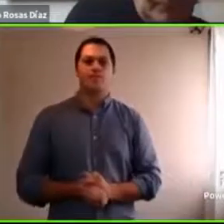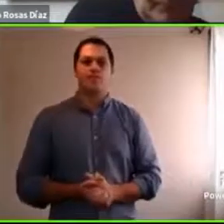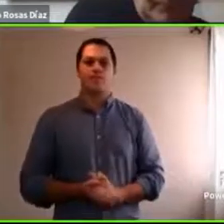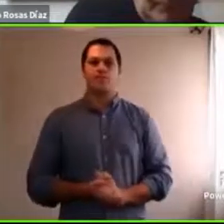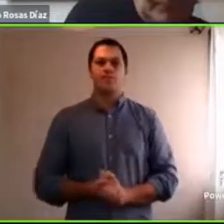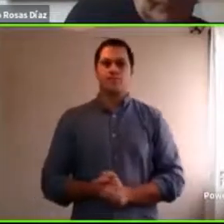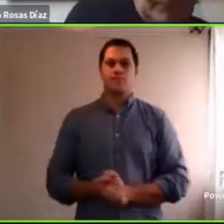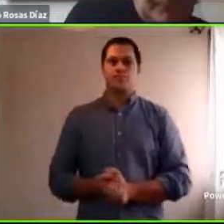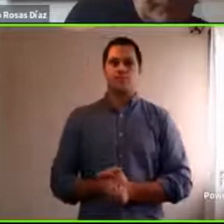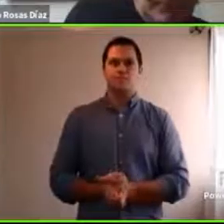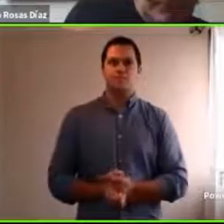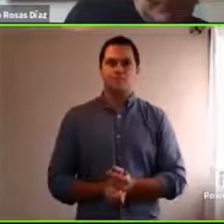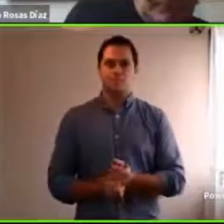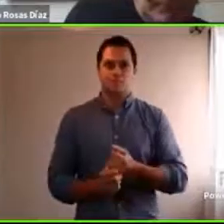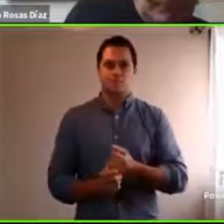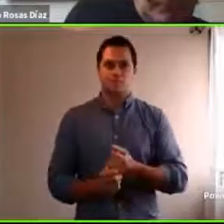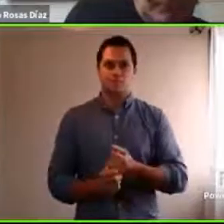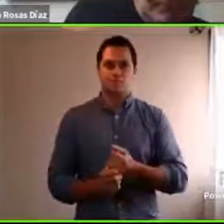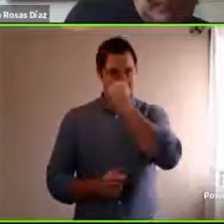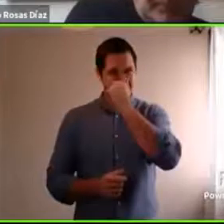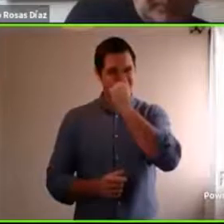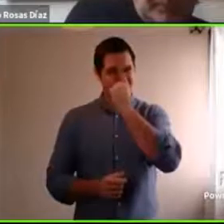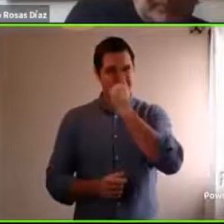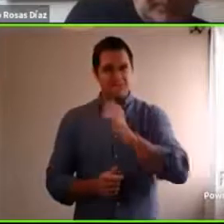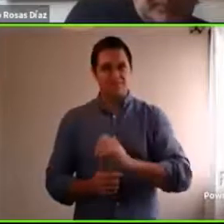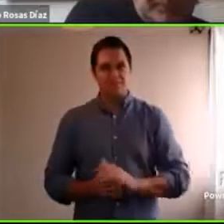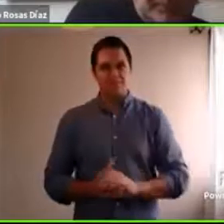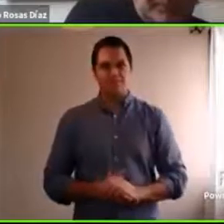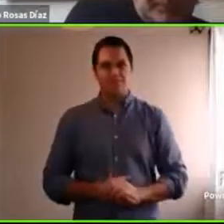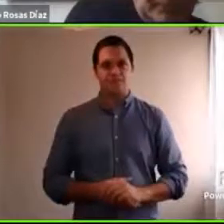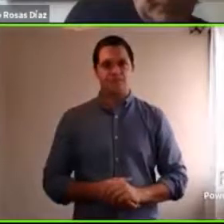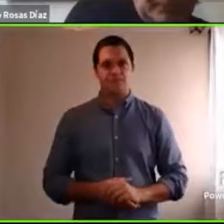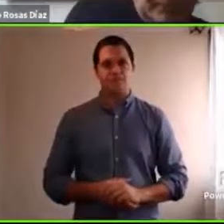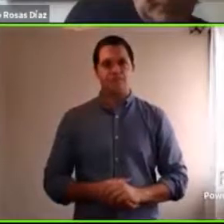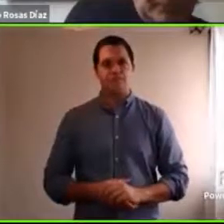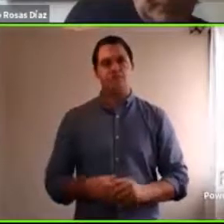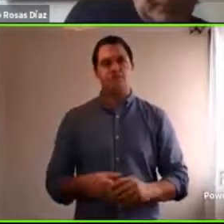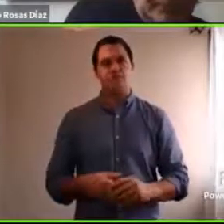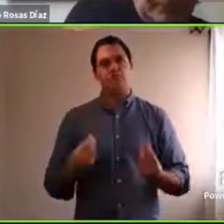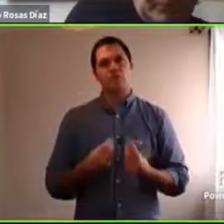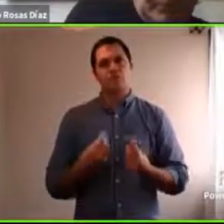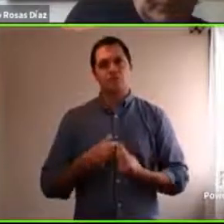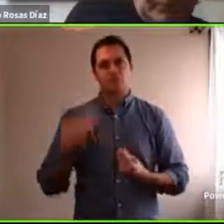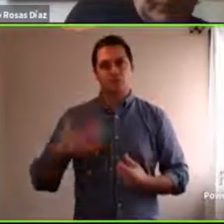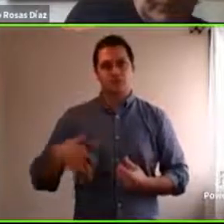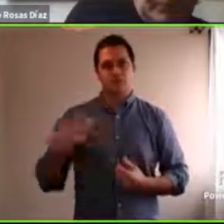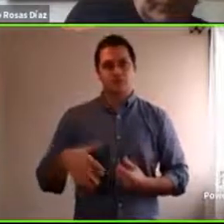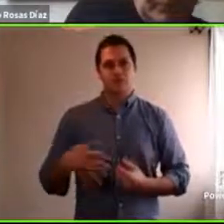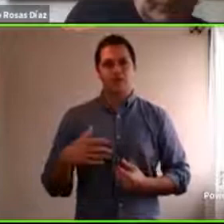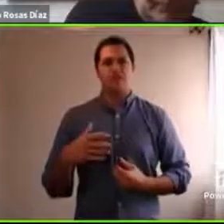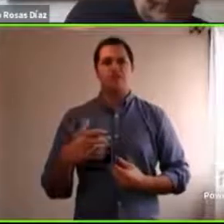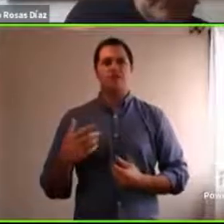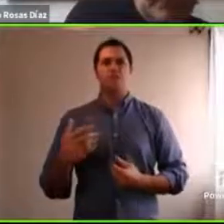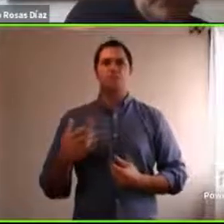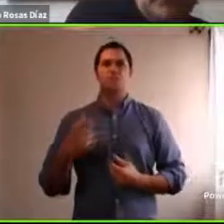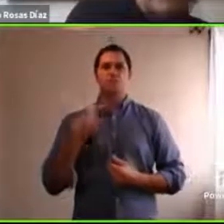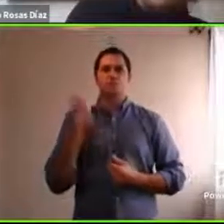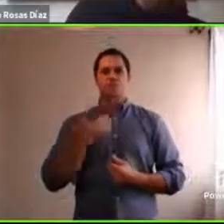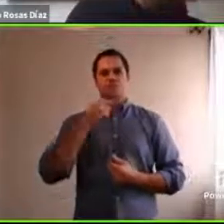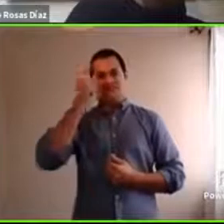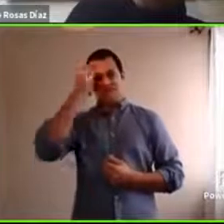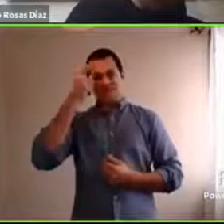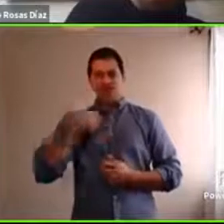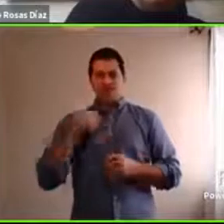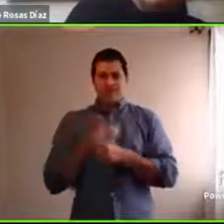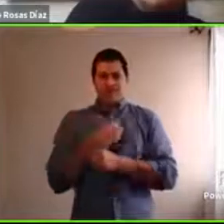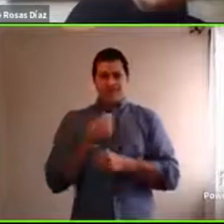Barbie también el tratar de ser flexibles en que va a poder trabajar de la mejor manera que pueda que tal vez